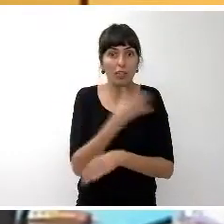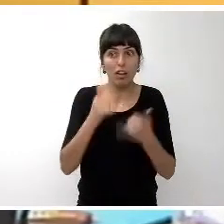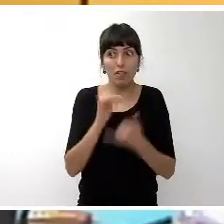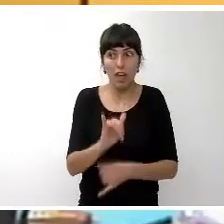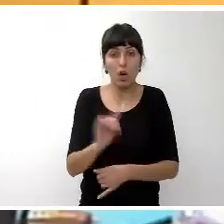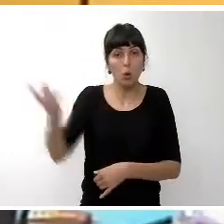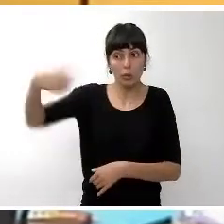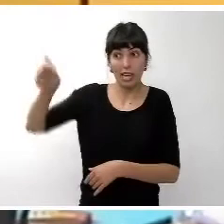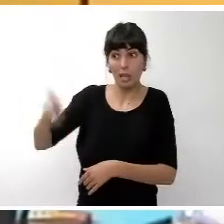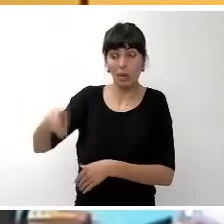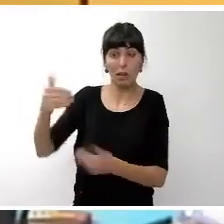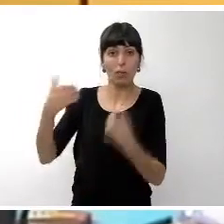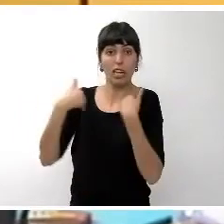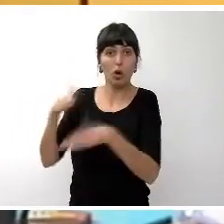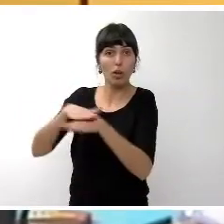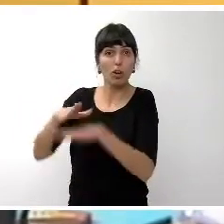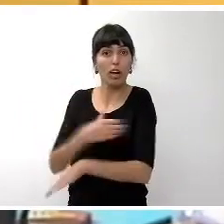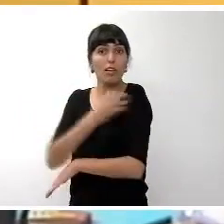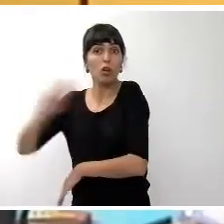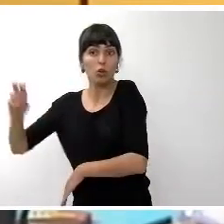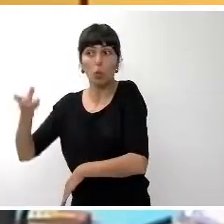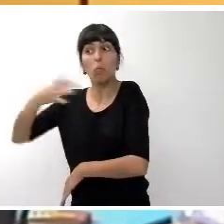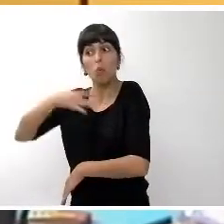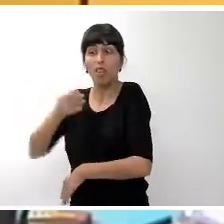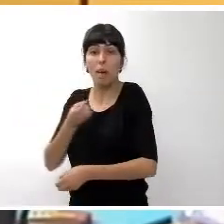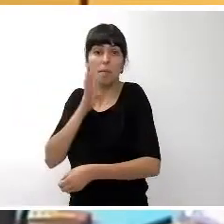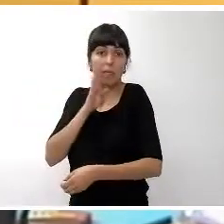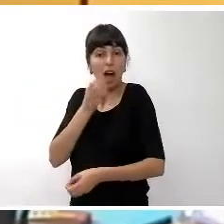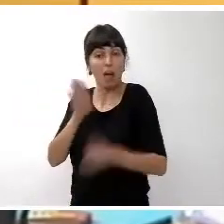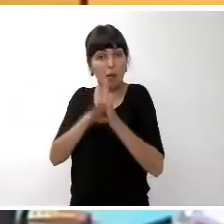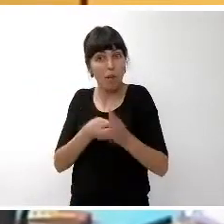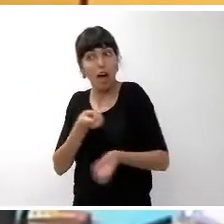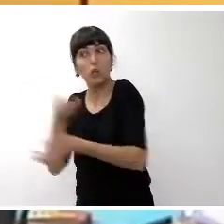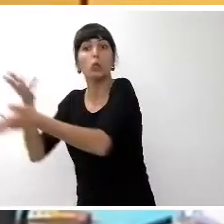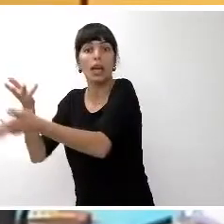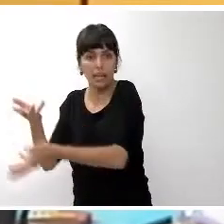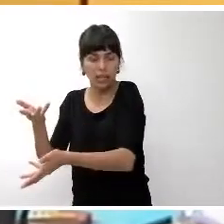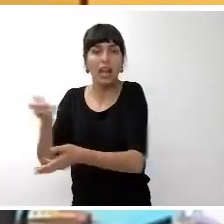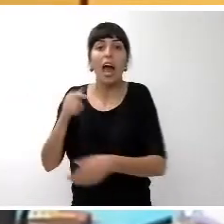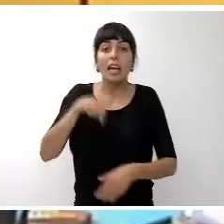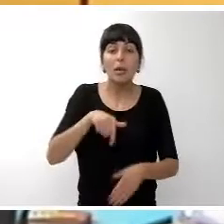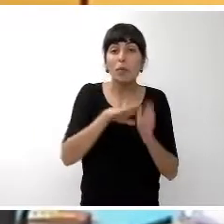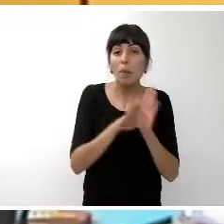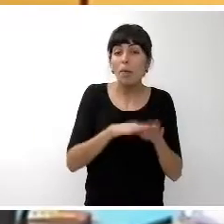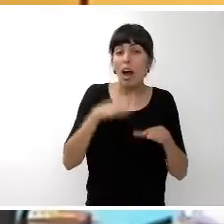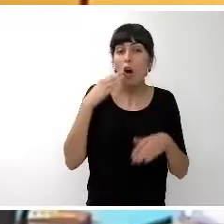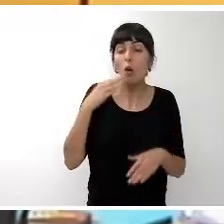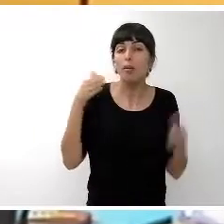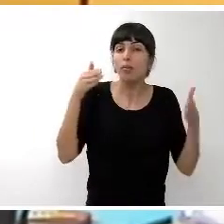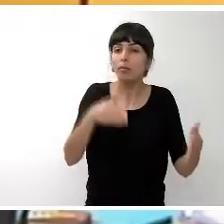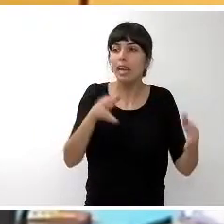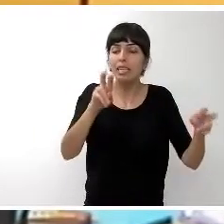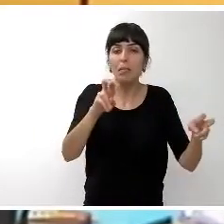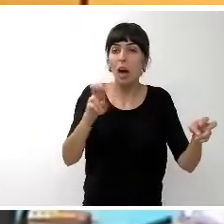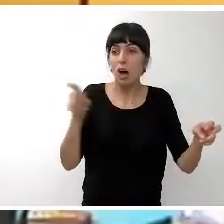otros Cabildos, a lo mejor lo puede sugerir, Agrojoven, está dedicado precisamente a lo que me